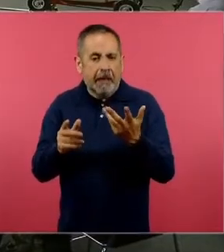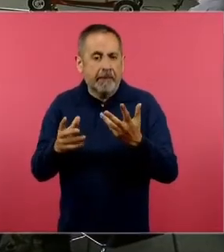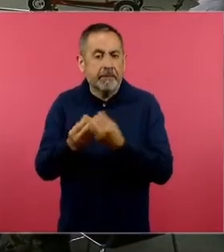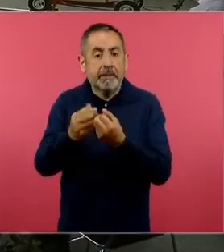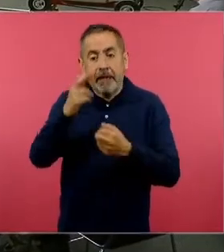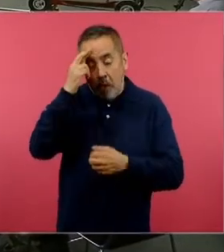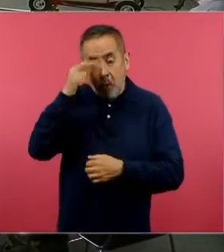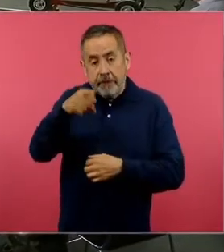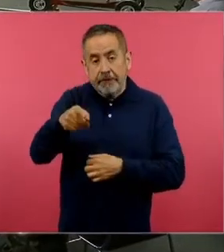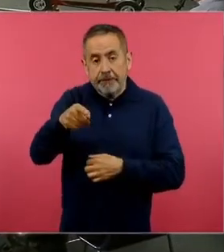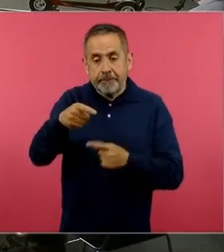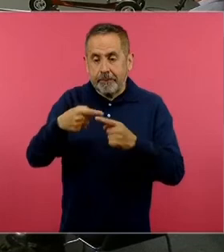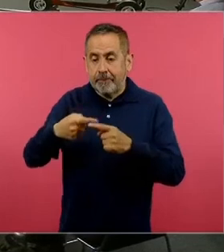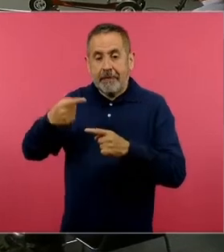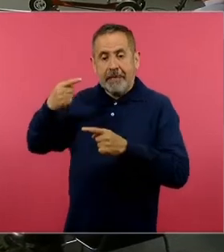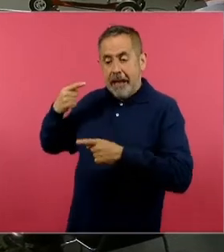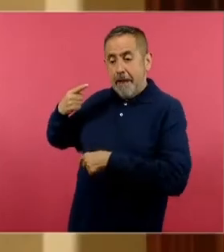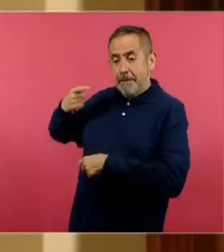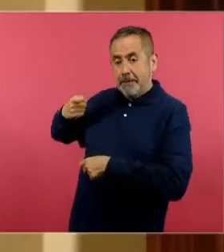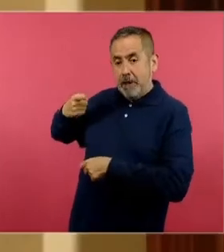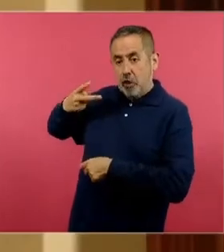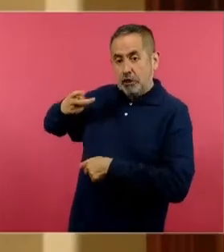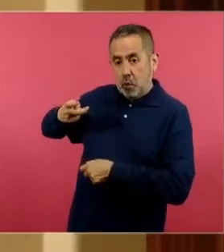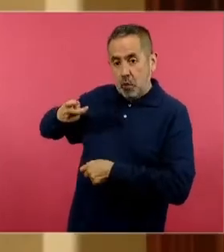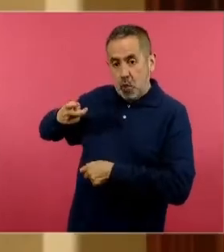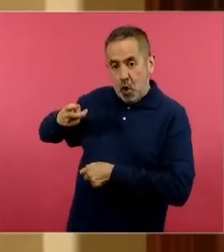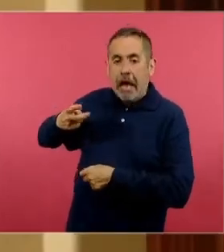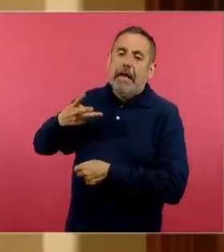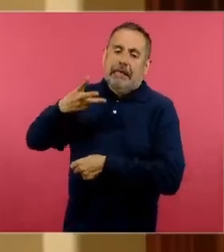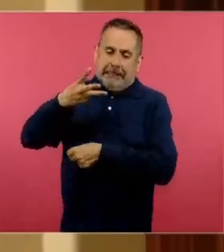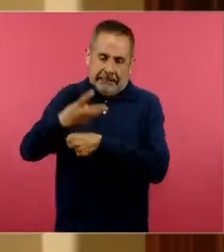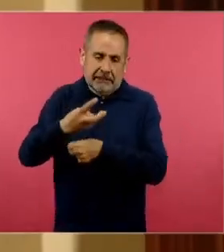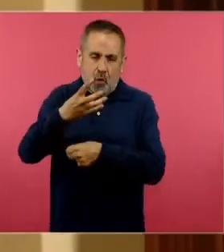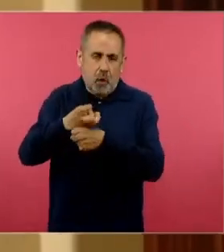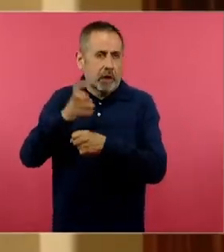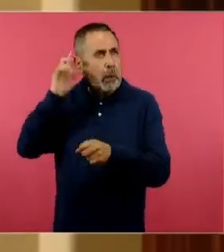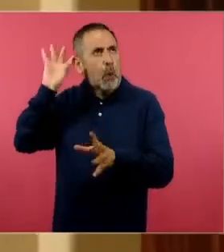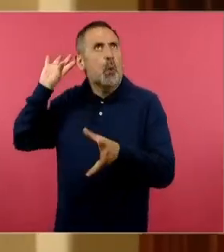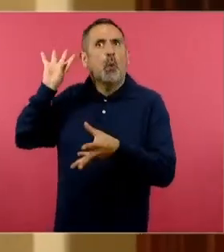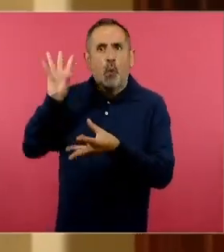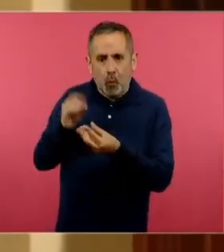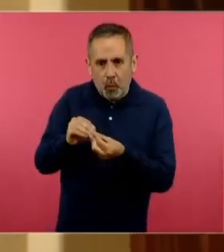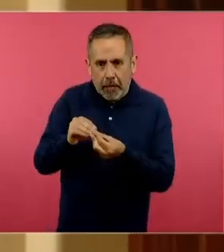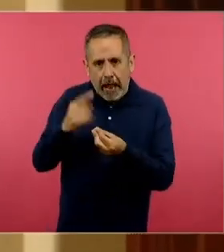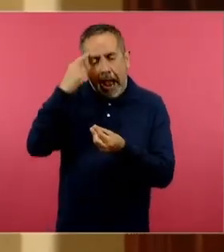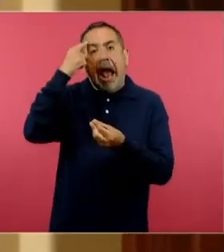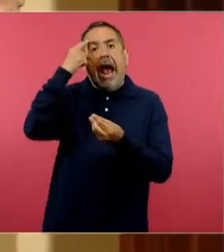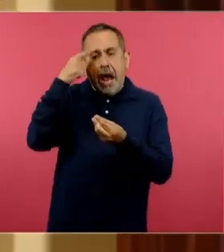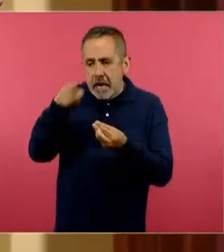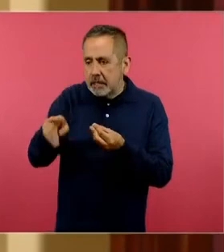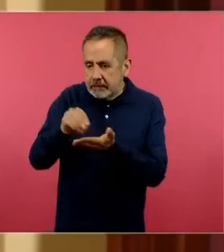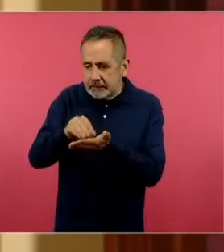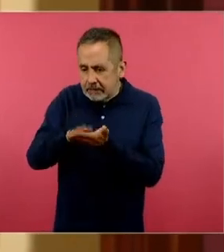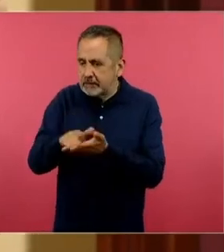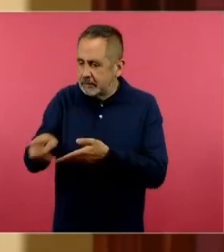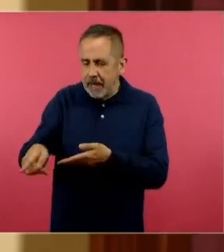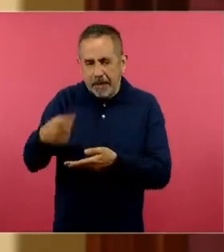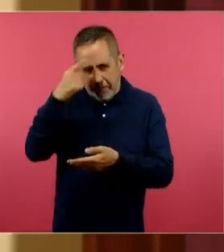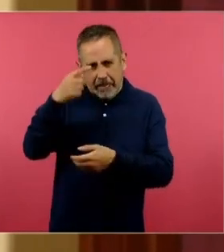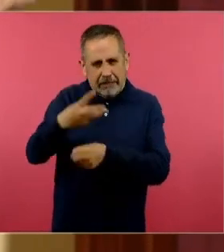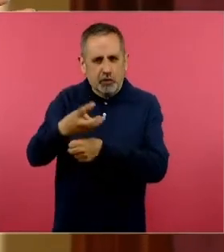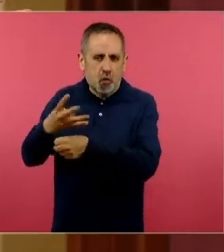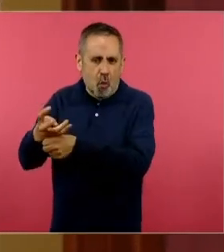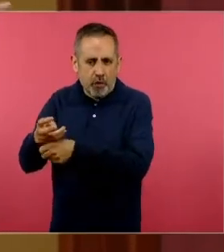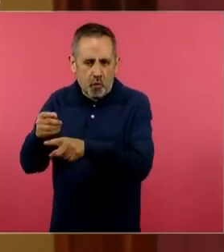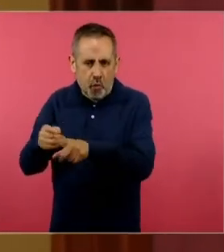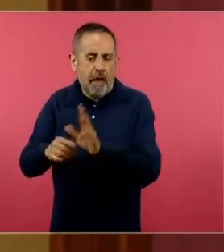retomar aprendizajes anteriores desde el grado anterior, para poderlo actuar y aplicar ya en cuarto grado, es